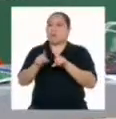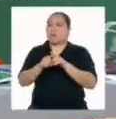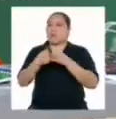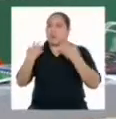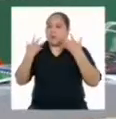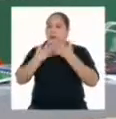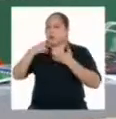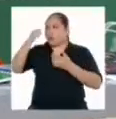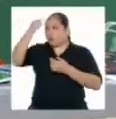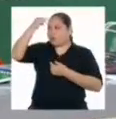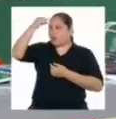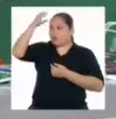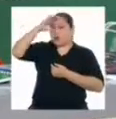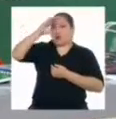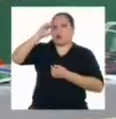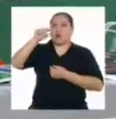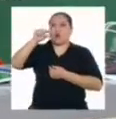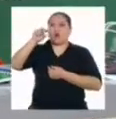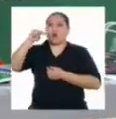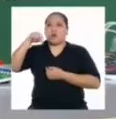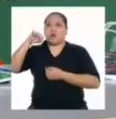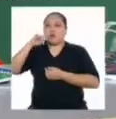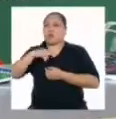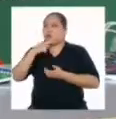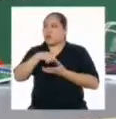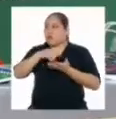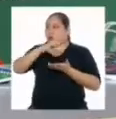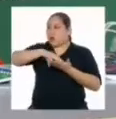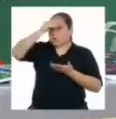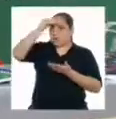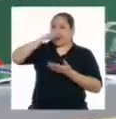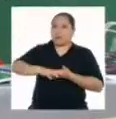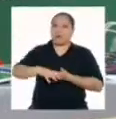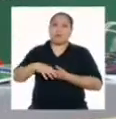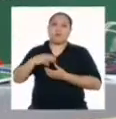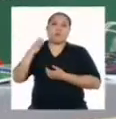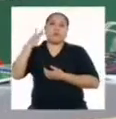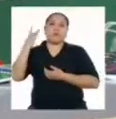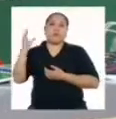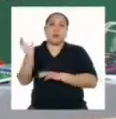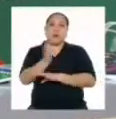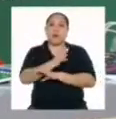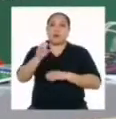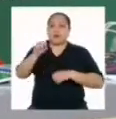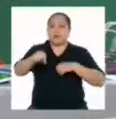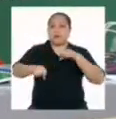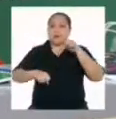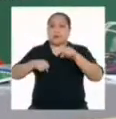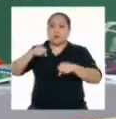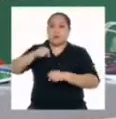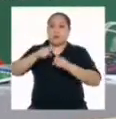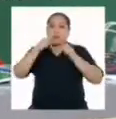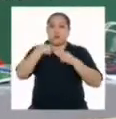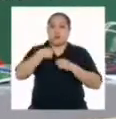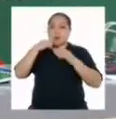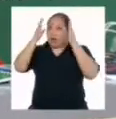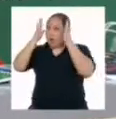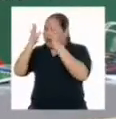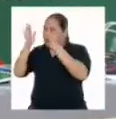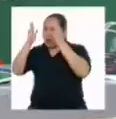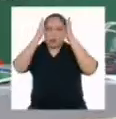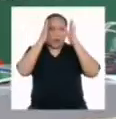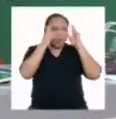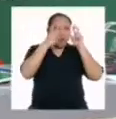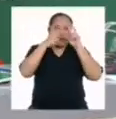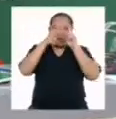tiene que ver con lo cognitivo. Yo he aprendido que por más que esté sonando mi canción favorita, mientras pedaleo, debo estar atenta a